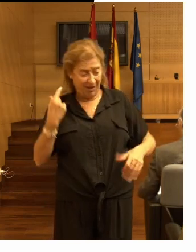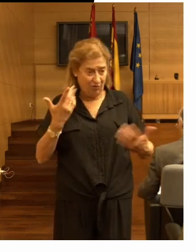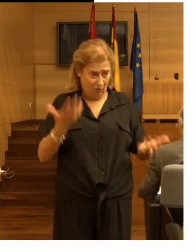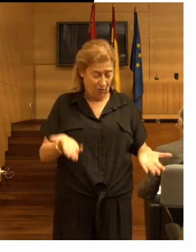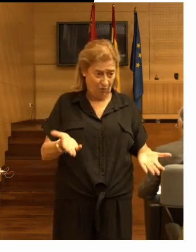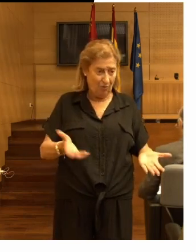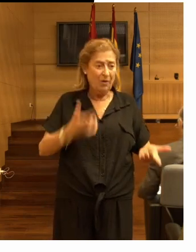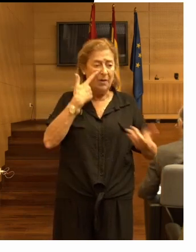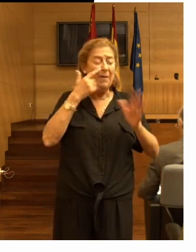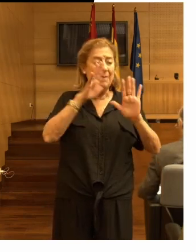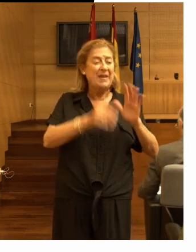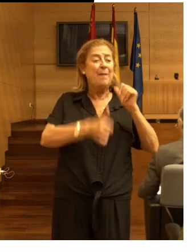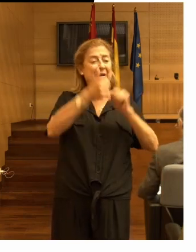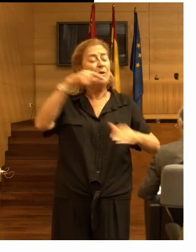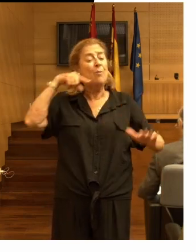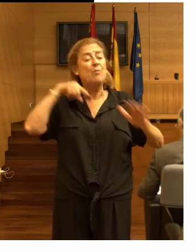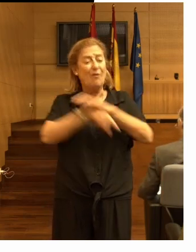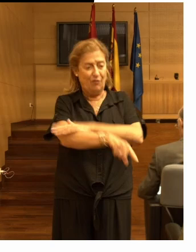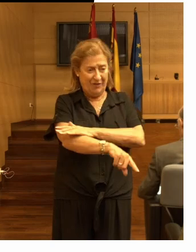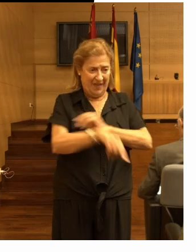veamos esto más en profundidad